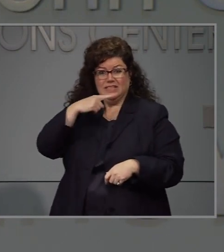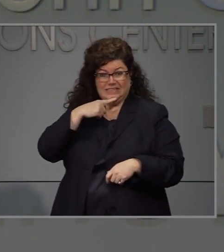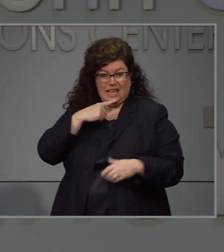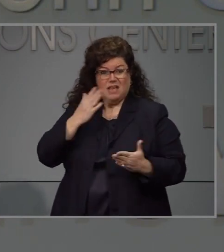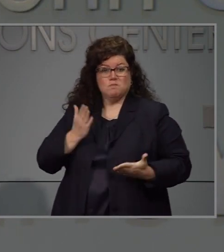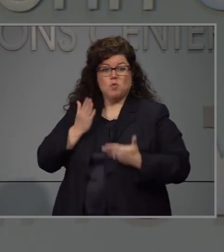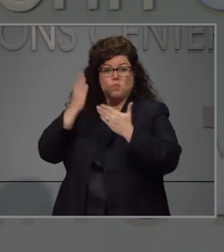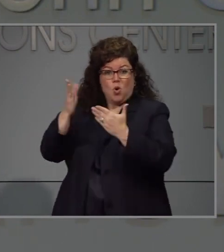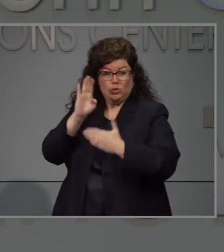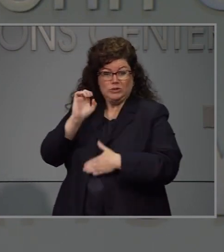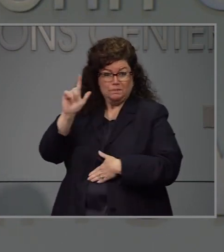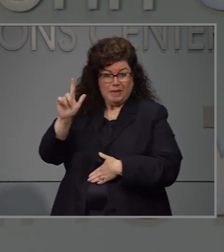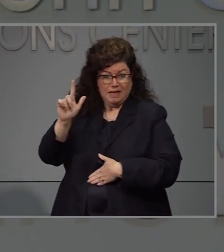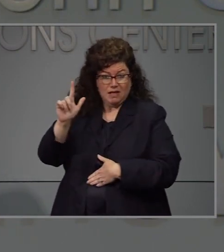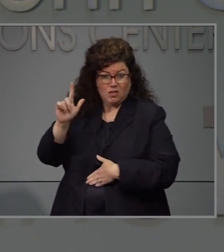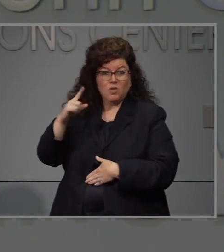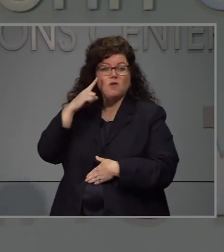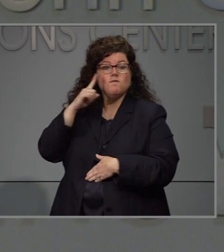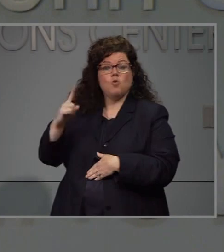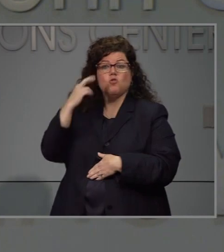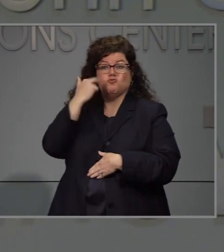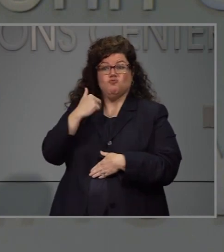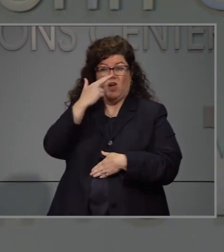cincuenta por ciento de personas en restaurantes.